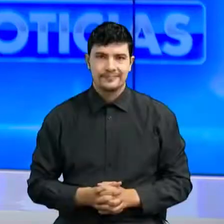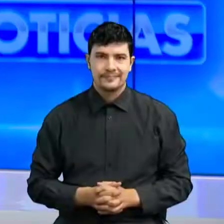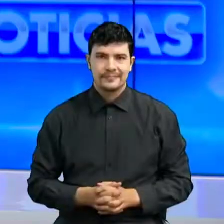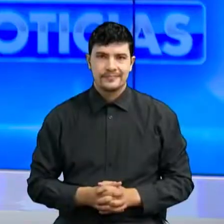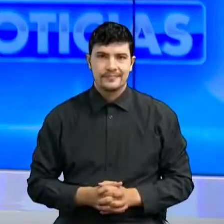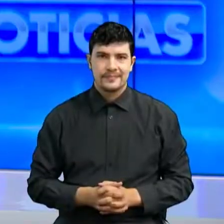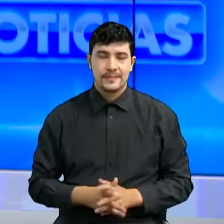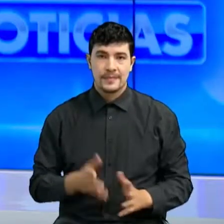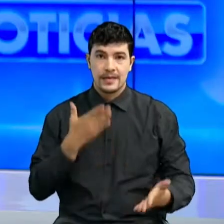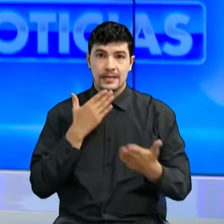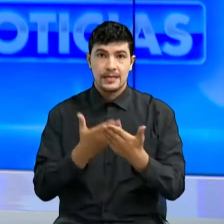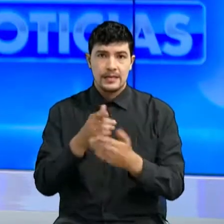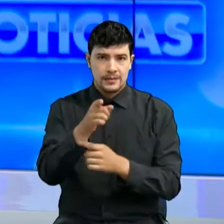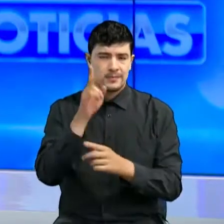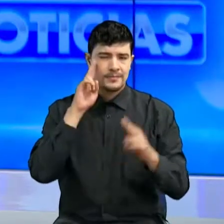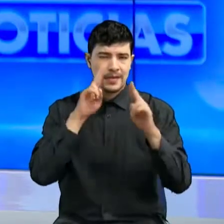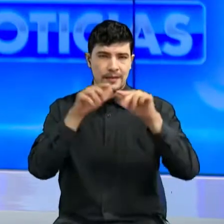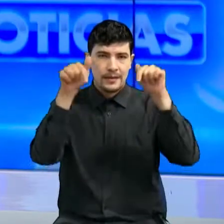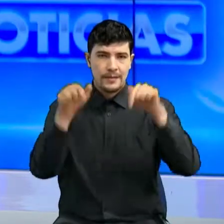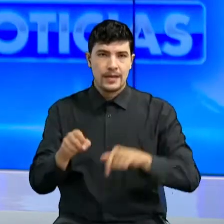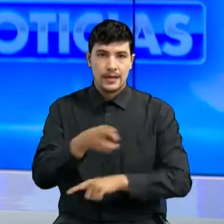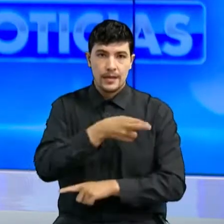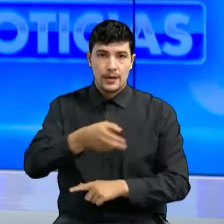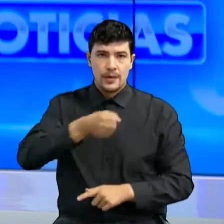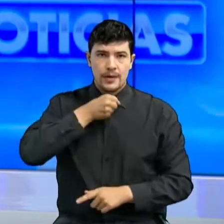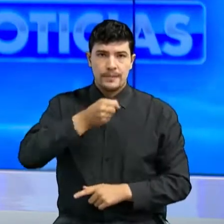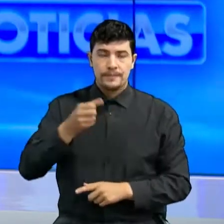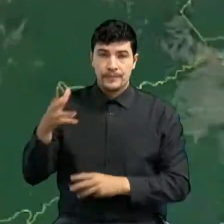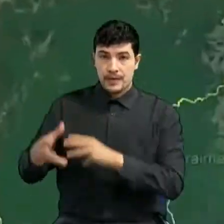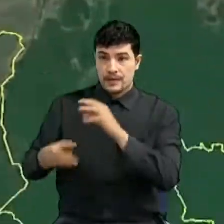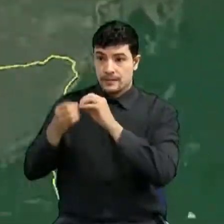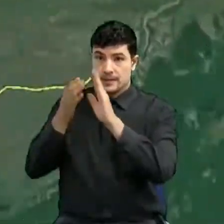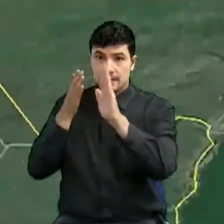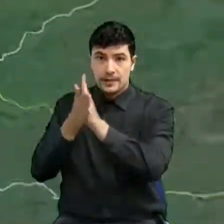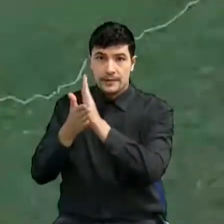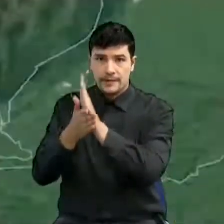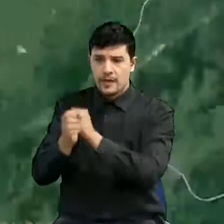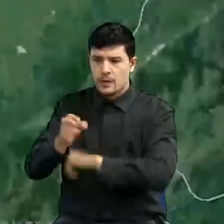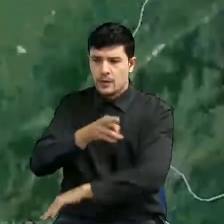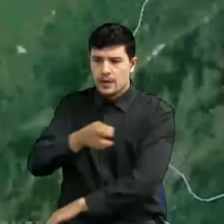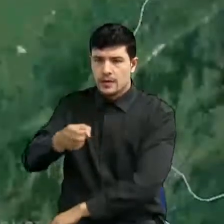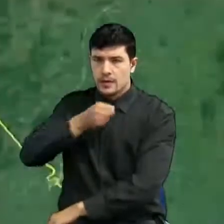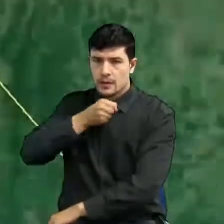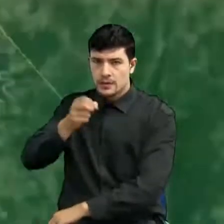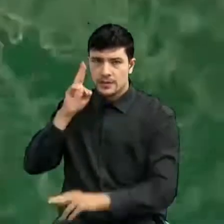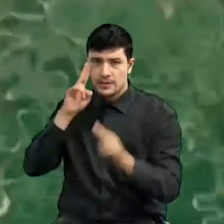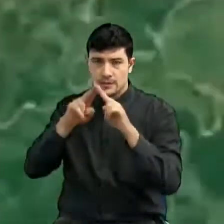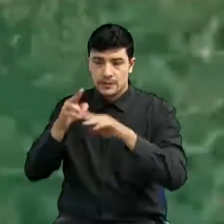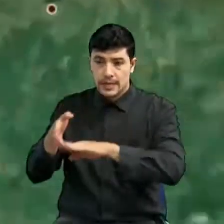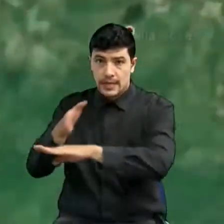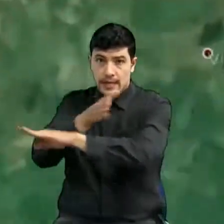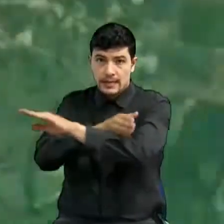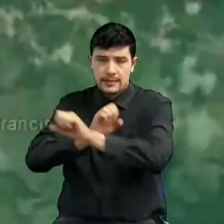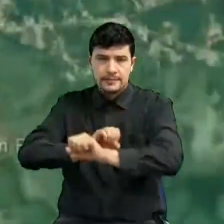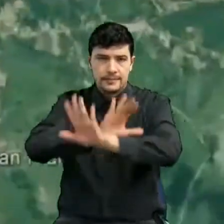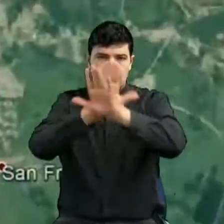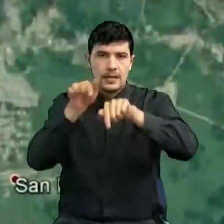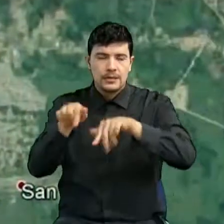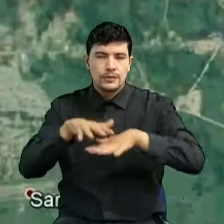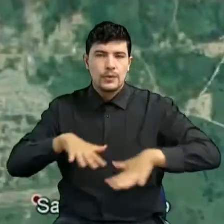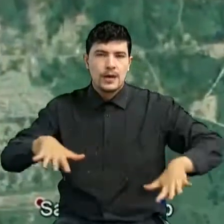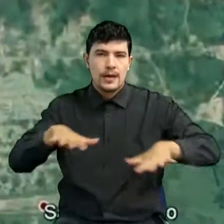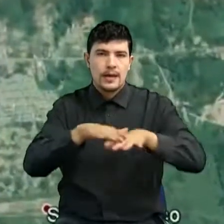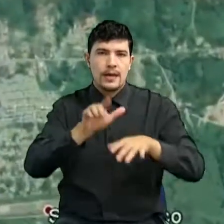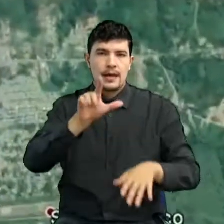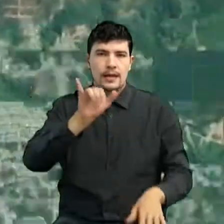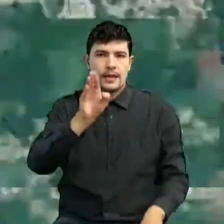Seguimos con más información en Oriente Noticias. Y mucha atención que Oriente Noticias acaba de conocer que en horas de la mañana en el sector La Libertad, esto en la vía